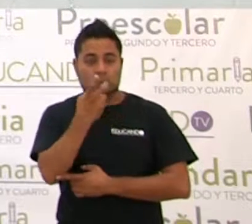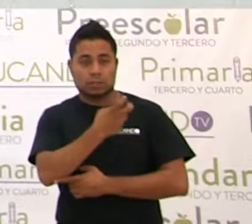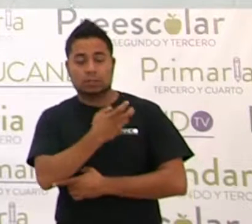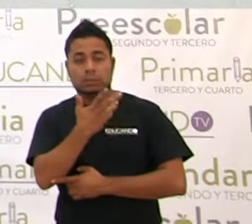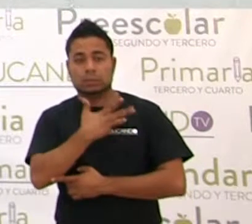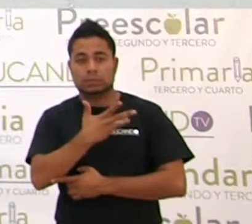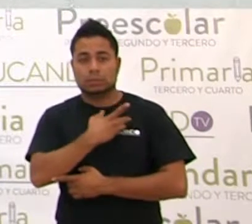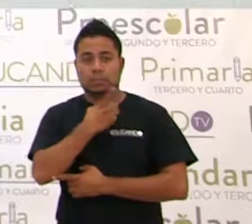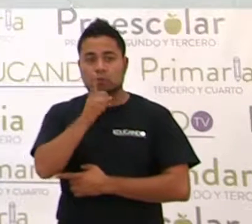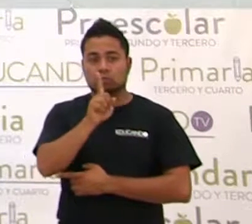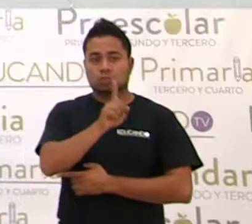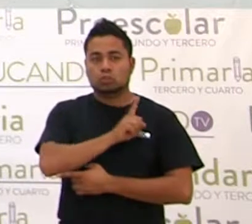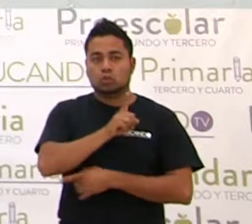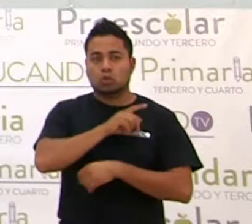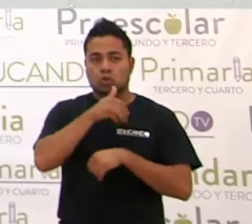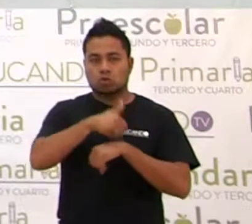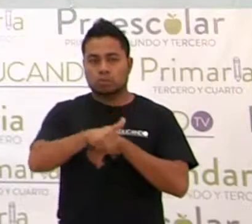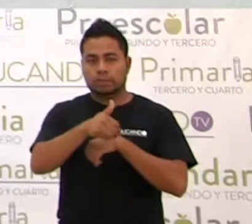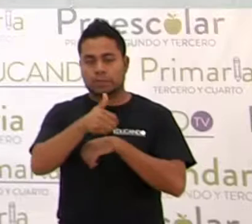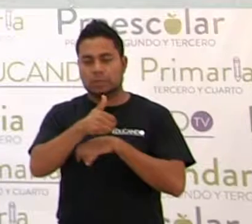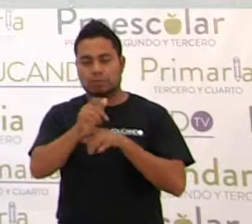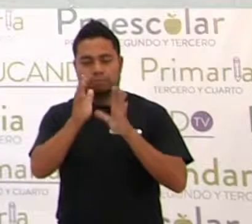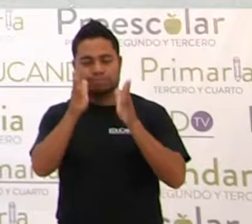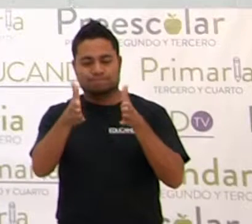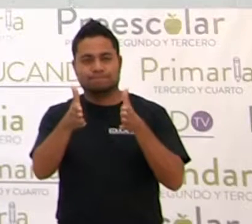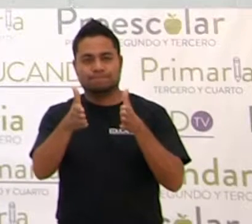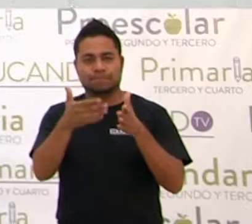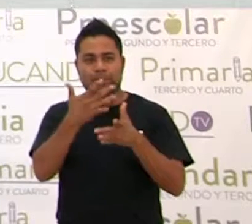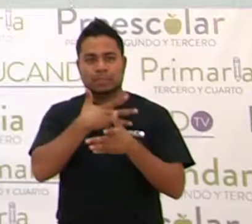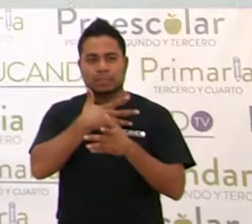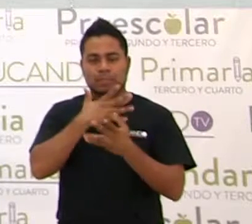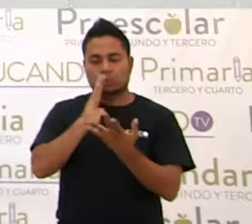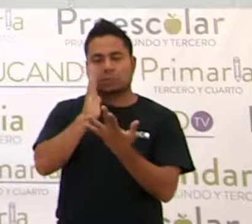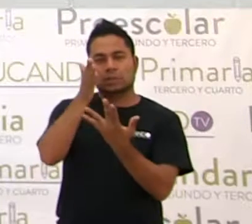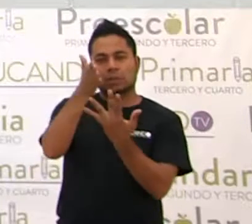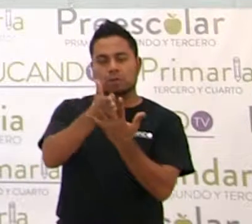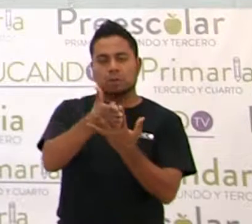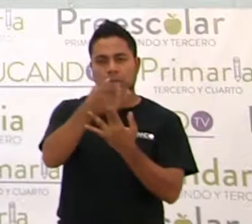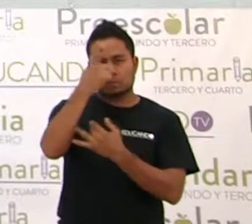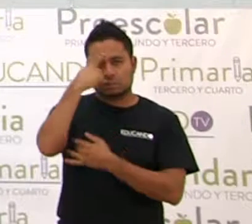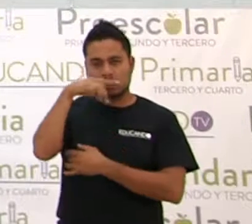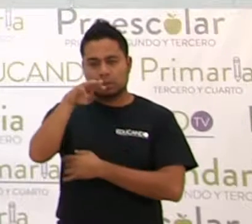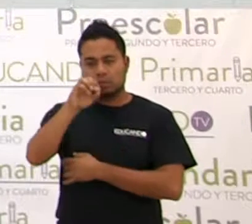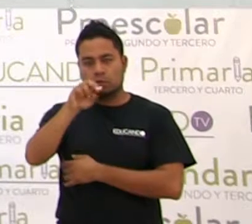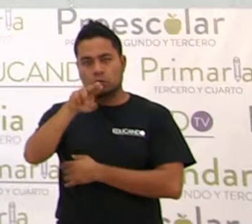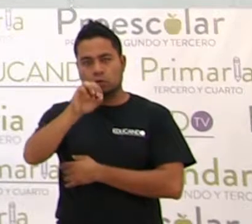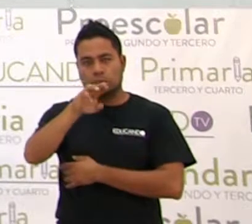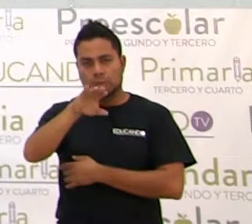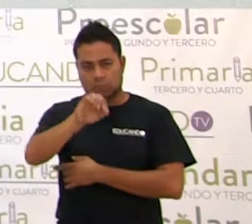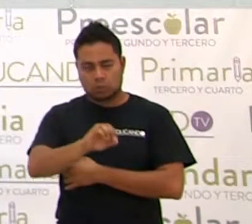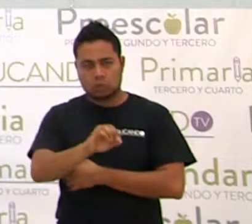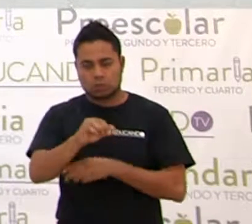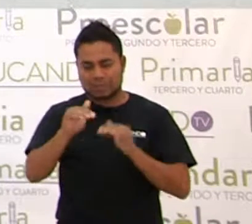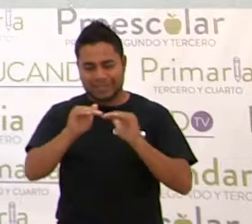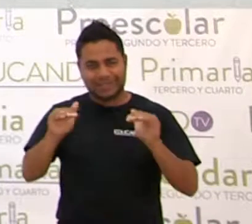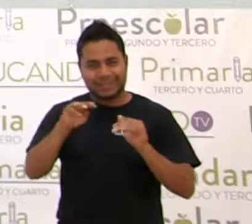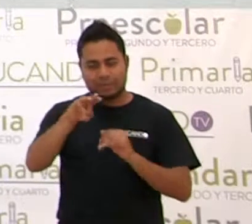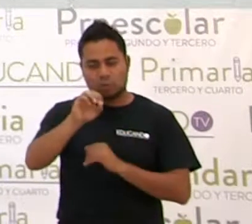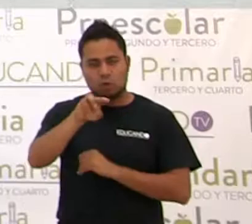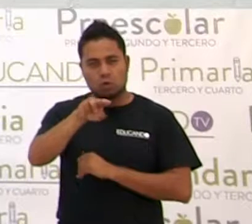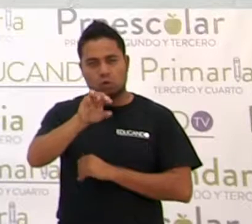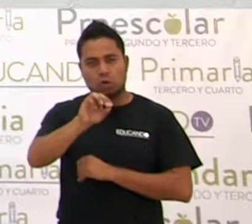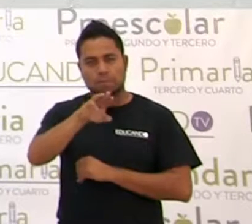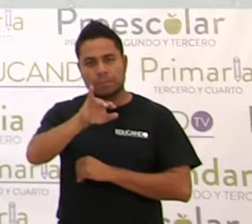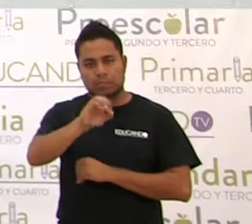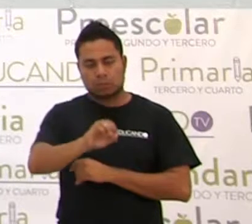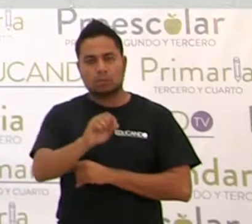consta de un solo término. Aquí tenemos una división de monomio entre monomio. ¿Qué se hace?